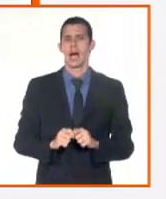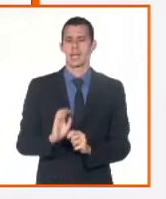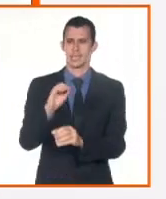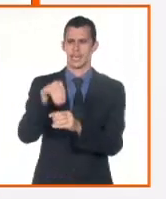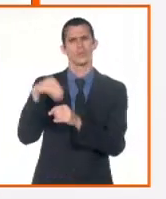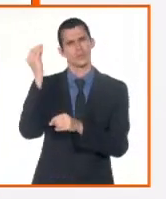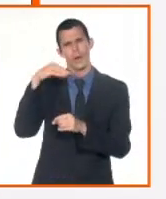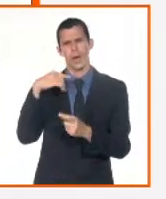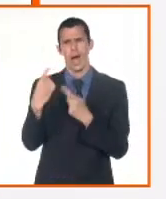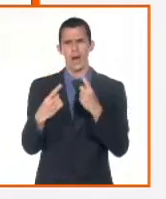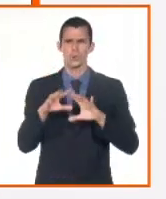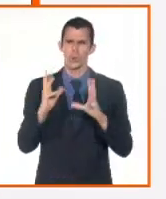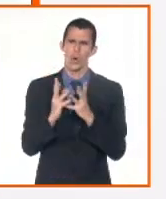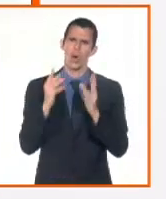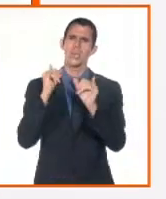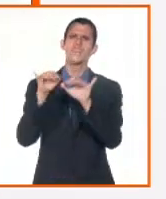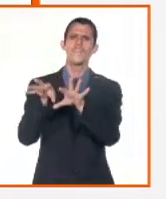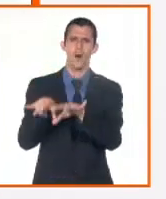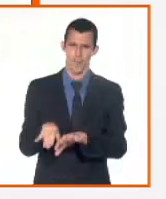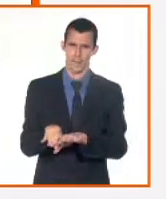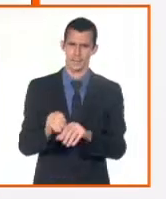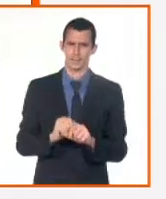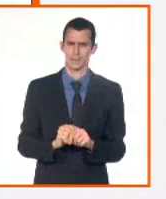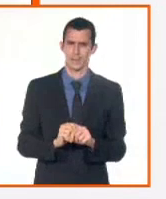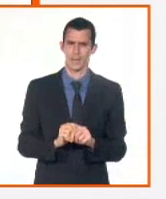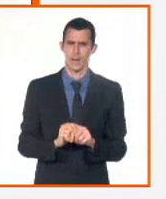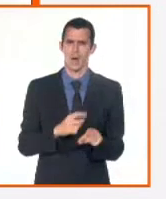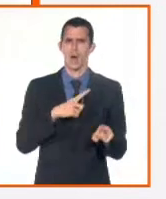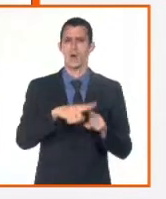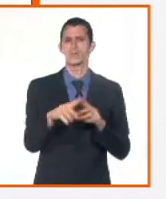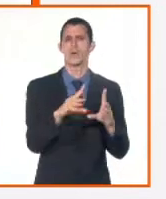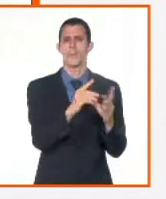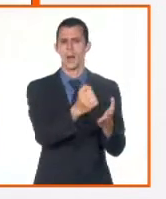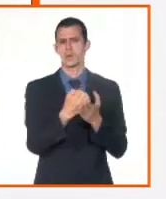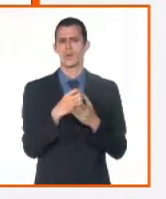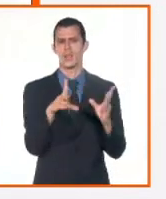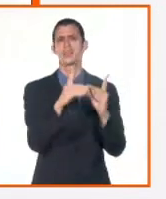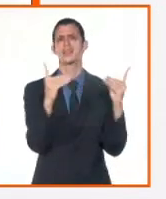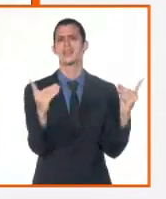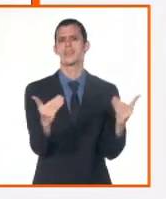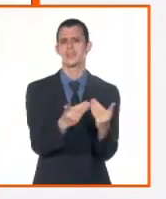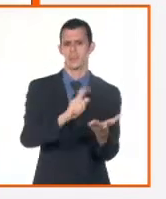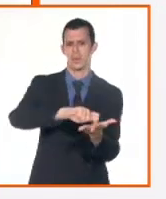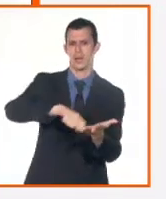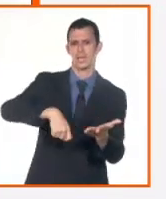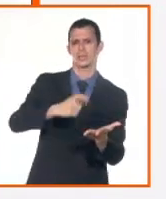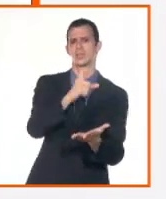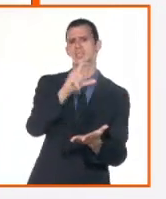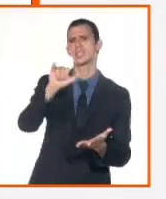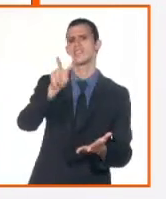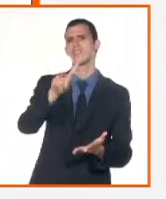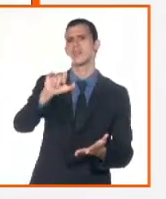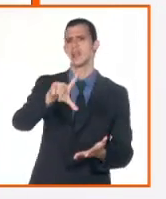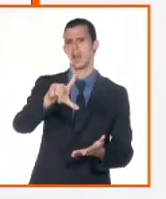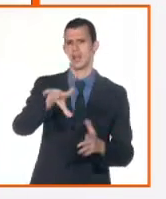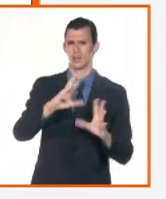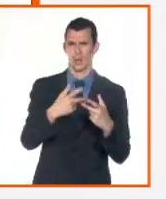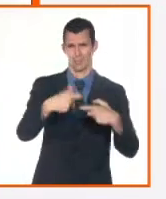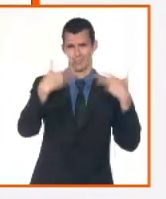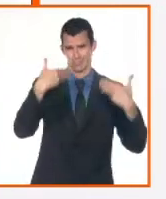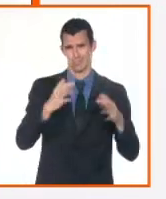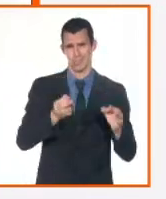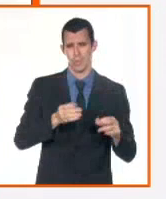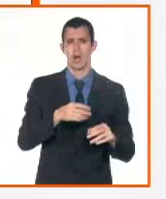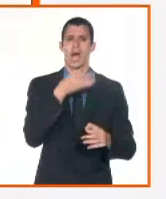jurídica del Ministerio y el Departamento de Registro Civil en aquel entonces para lograr informatizar la